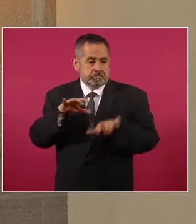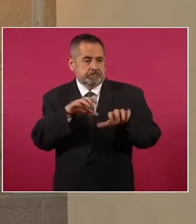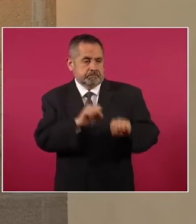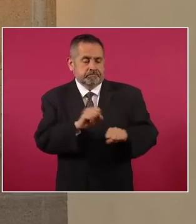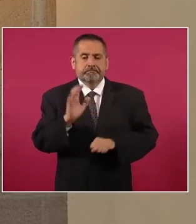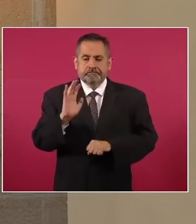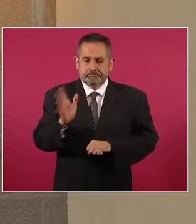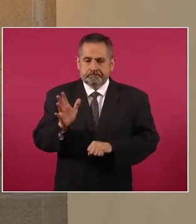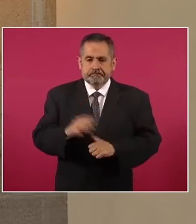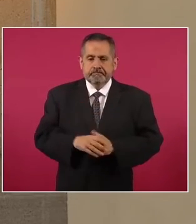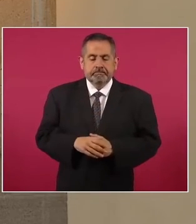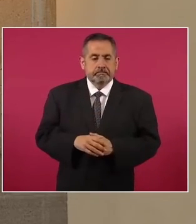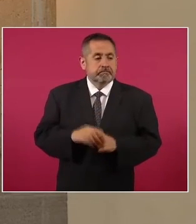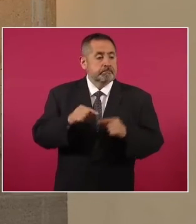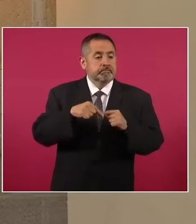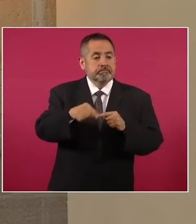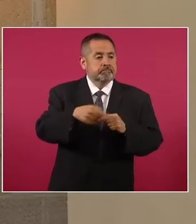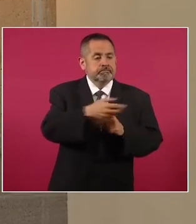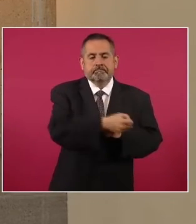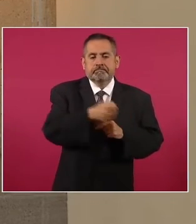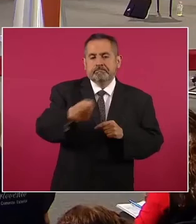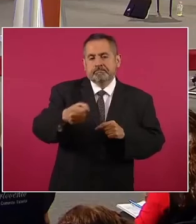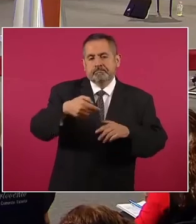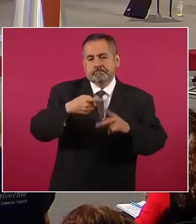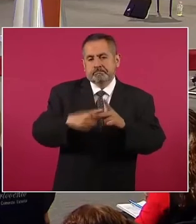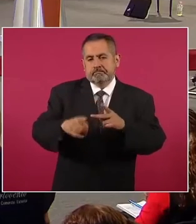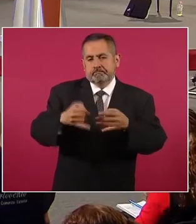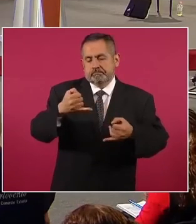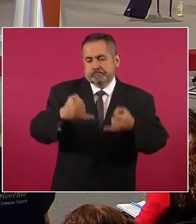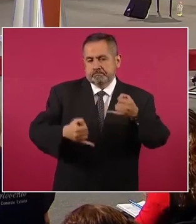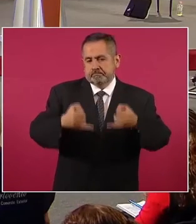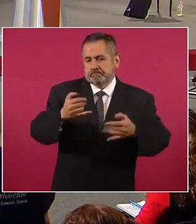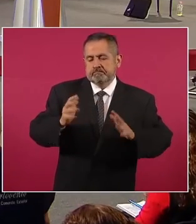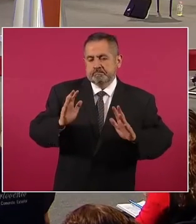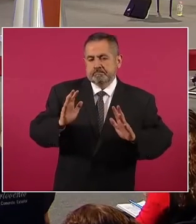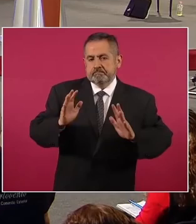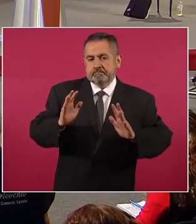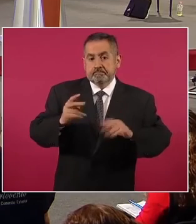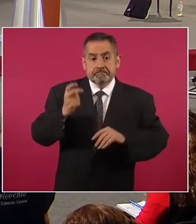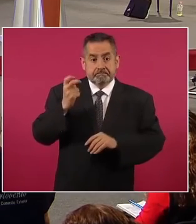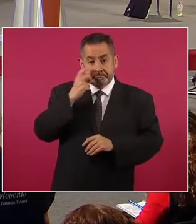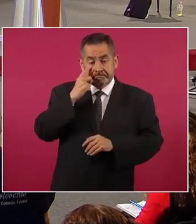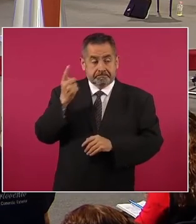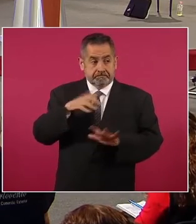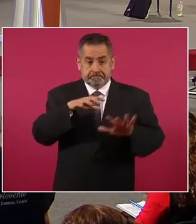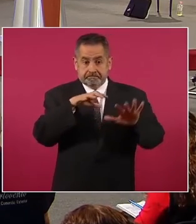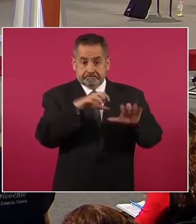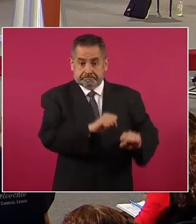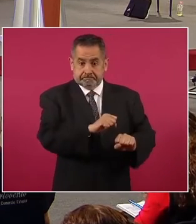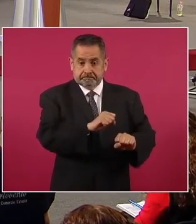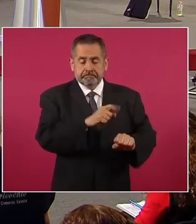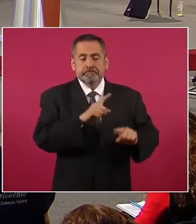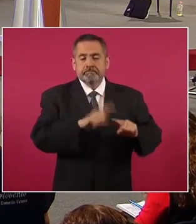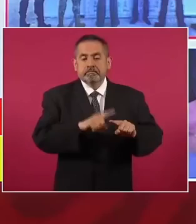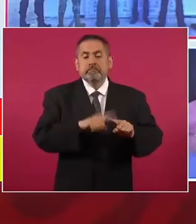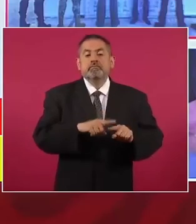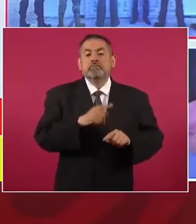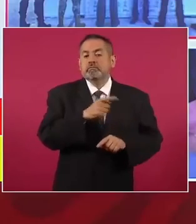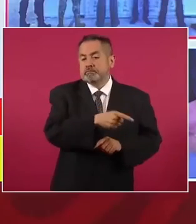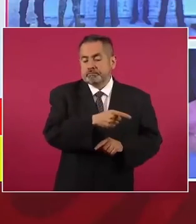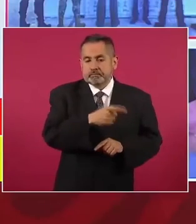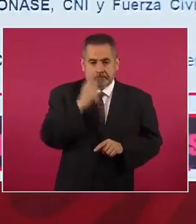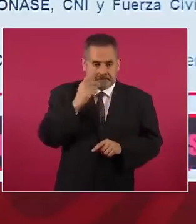determinarse su vinculación a proceso. Y esta detención, en este caso,